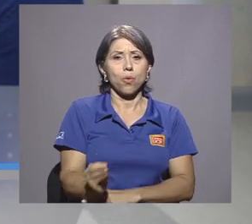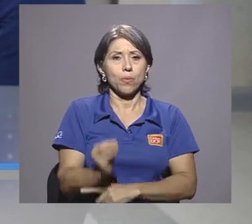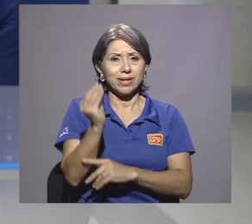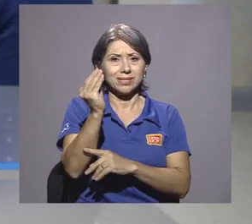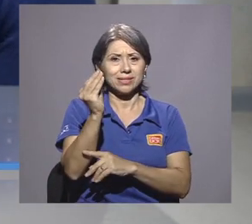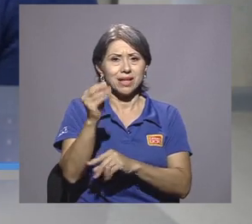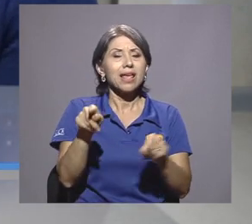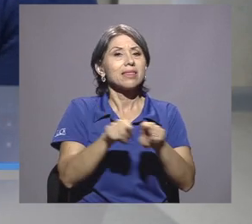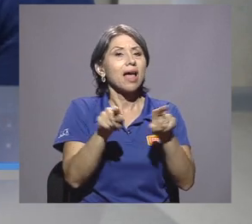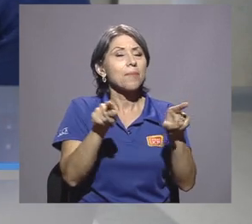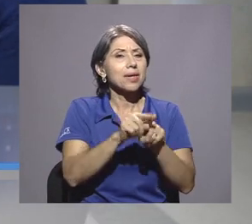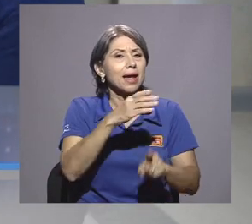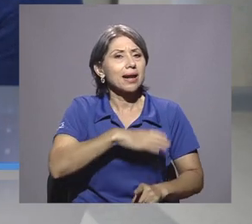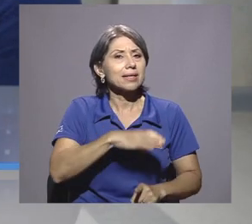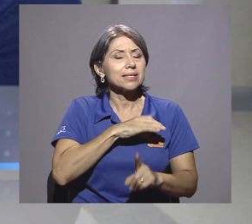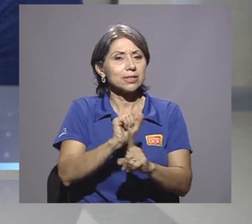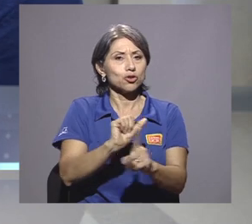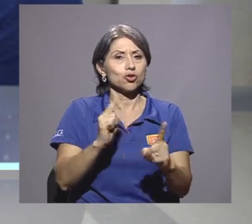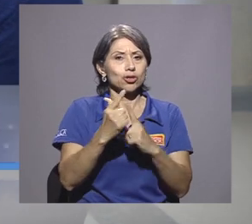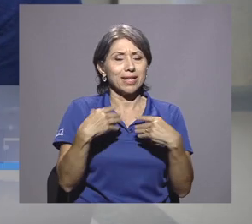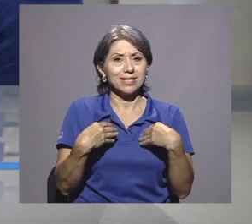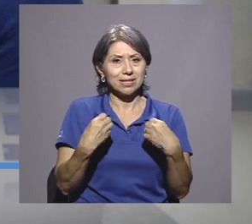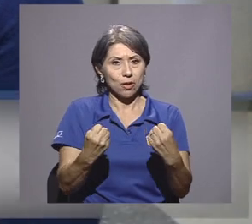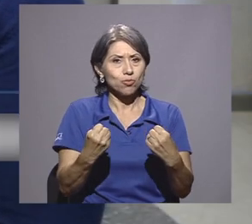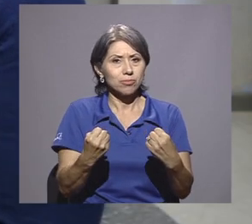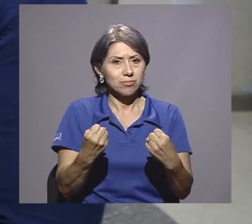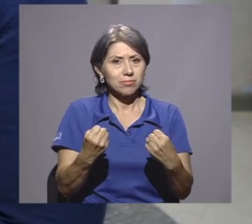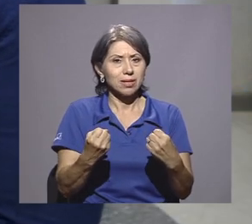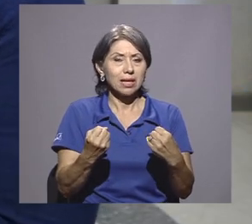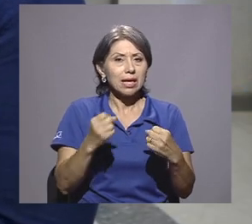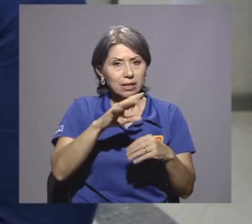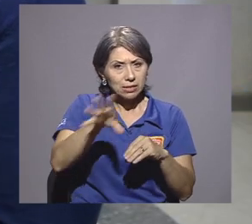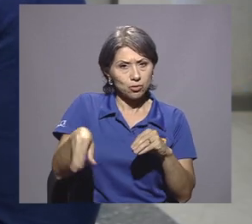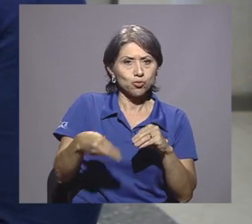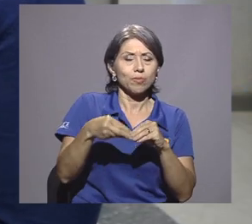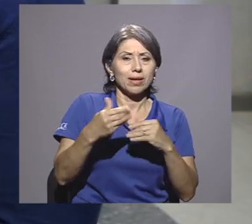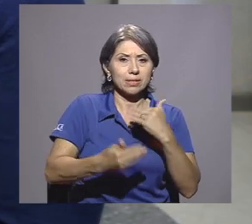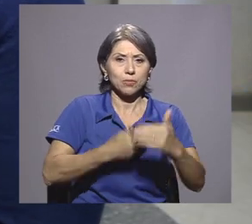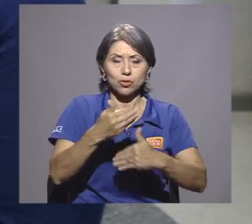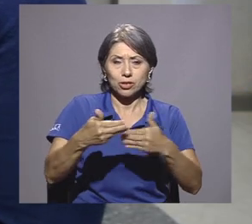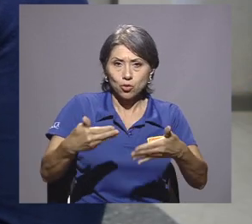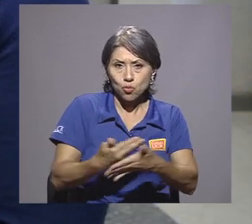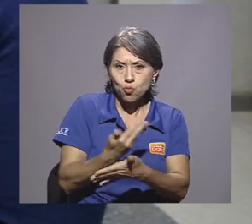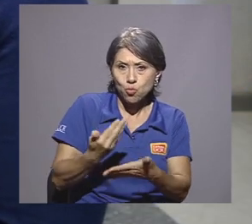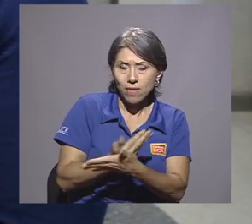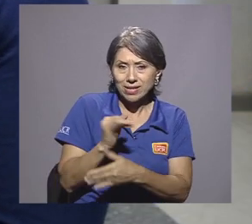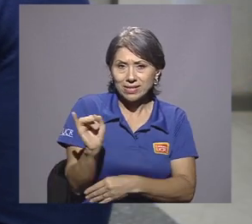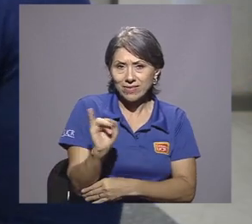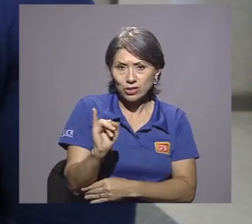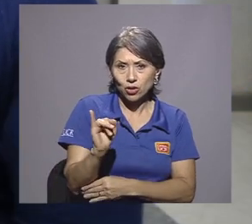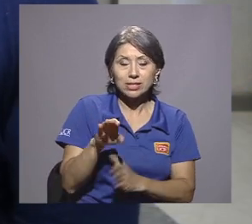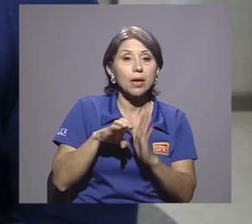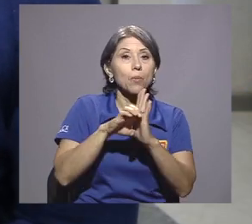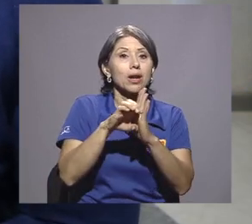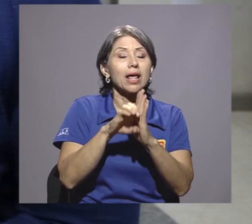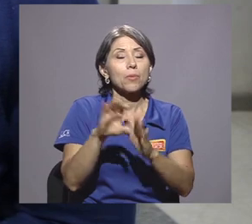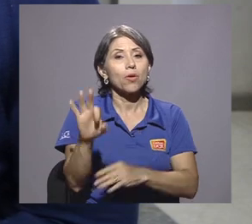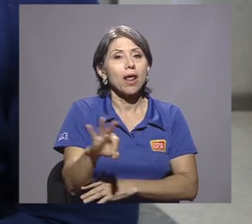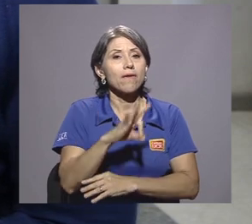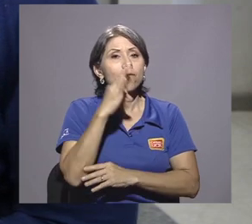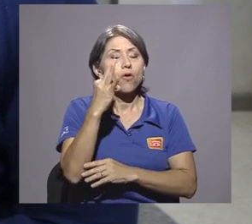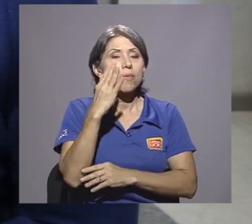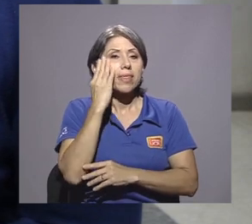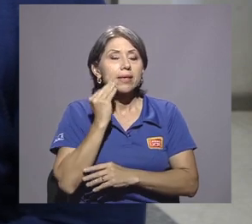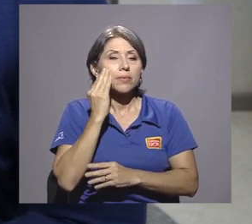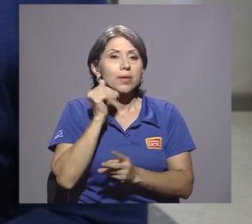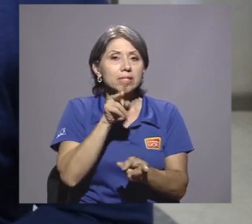jóvenes, más todos los determinantes sociales de la salud que se pueden sumar a este proceso de las nuevas infecciones. Por ejemplo, la manera de vivir